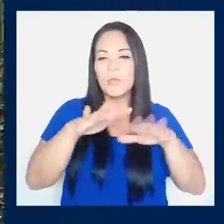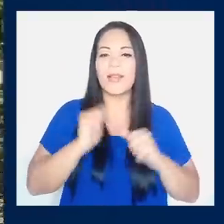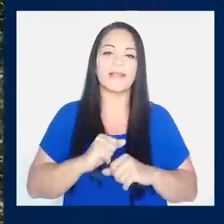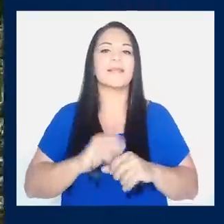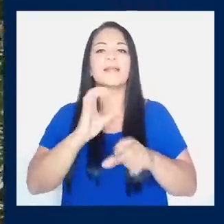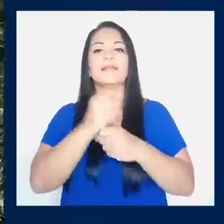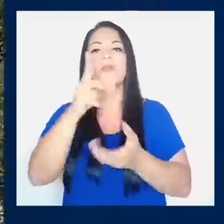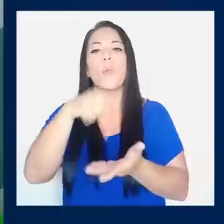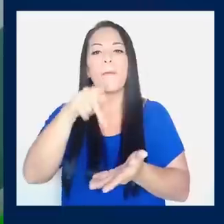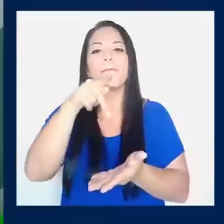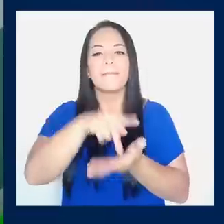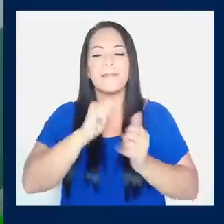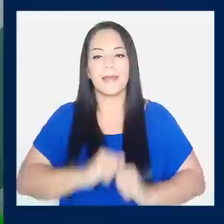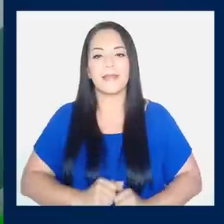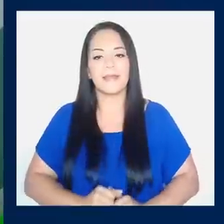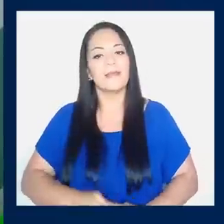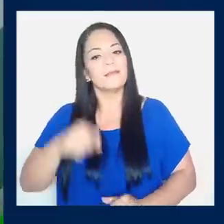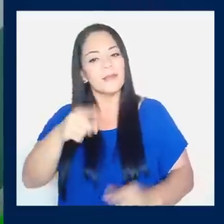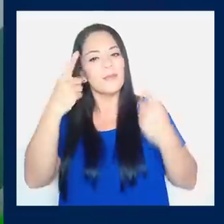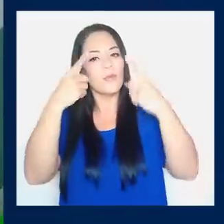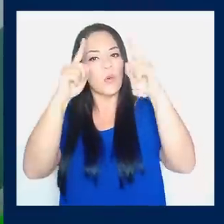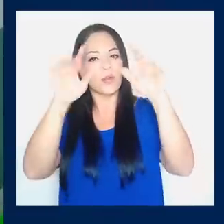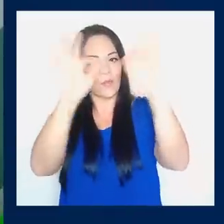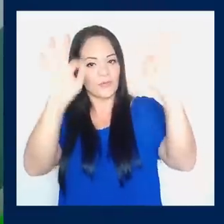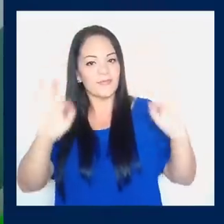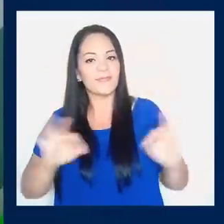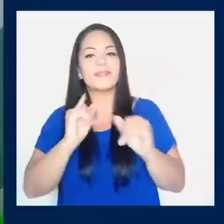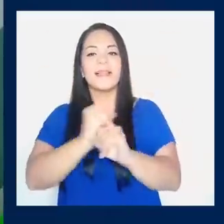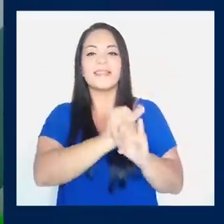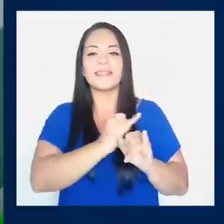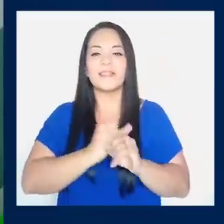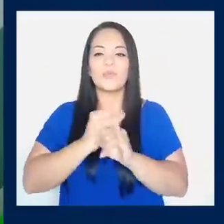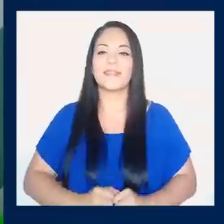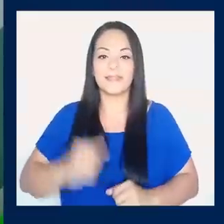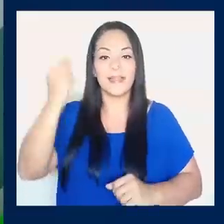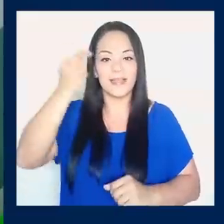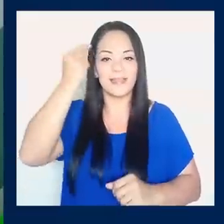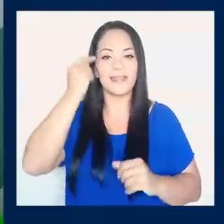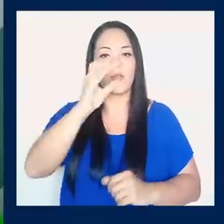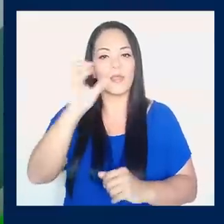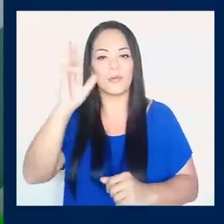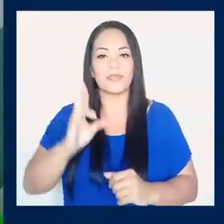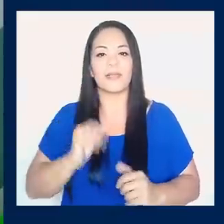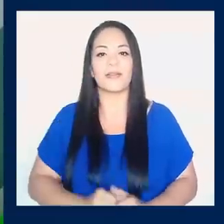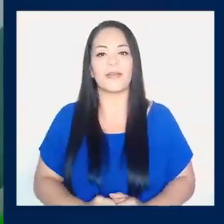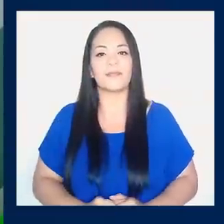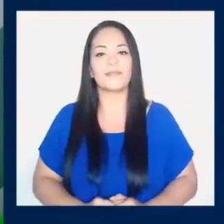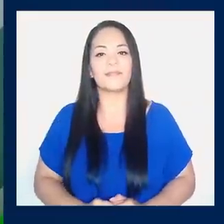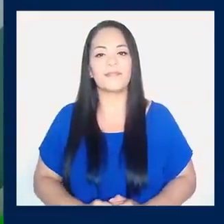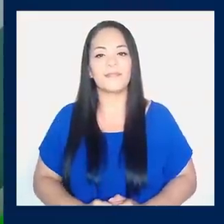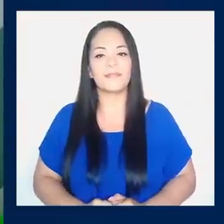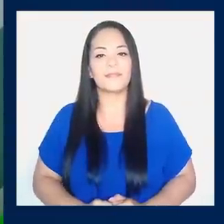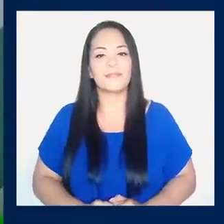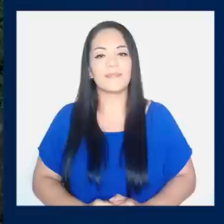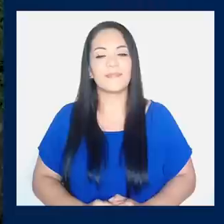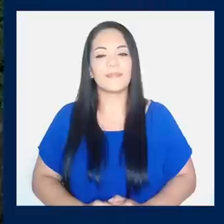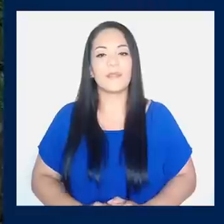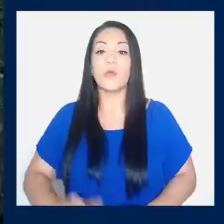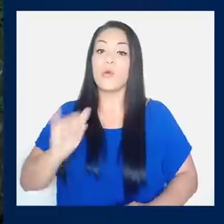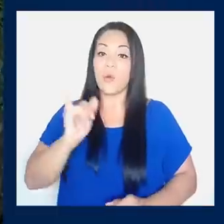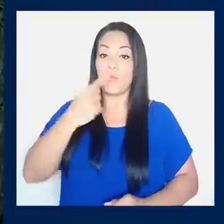creación de un parque que de alguna manera construye el rostro institucional del Estado, de Costa Rica y de su gobierno.